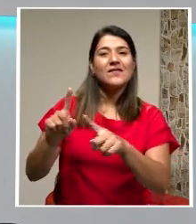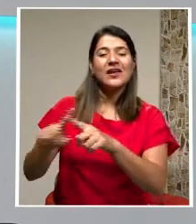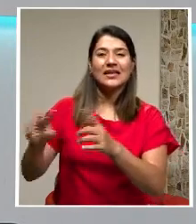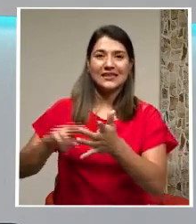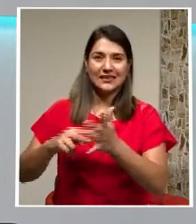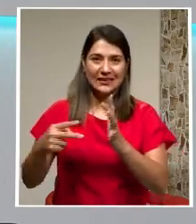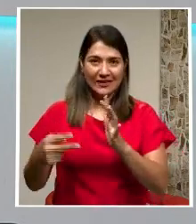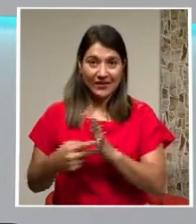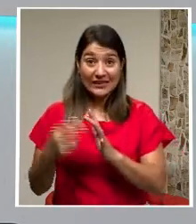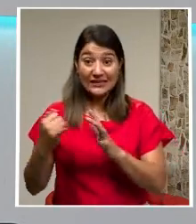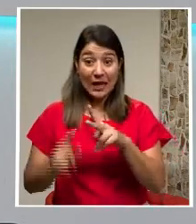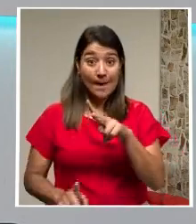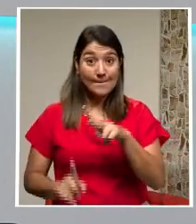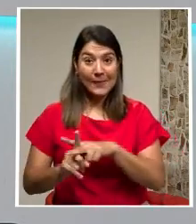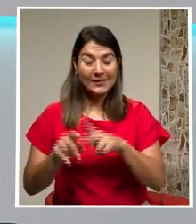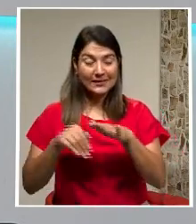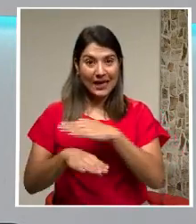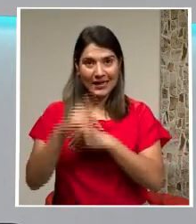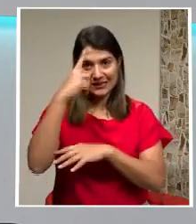aparecen En sus sueños